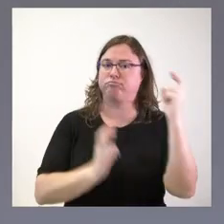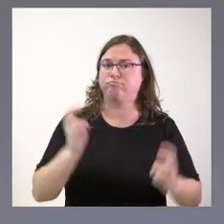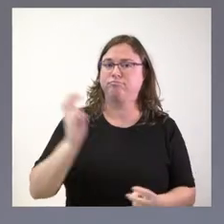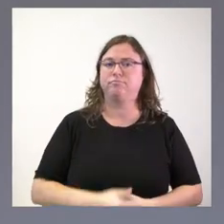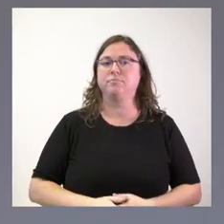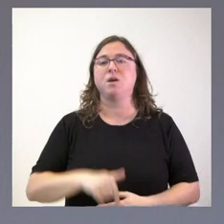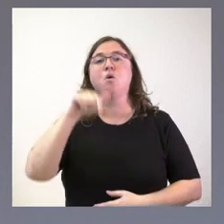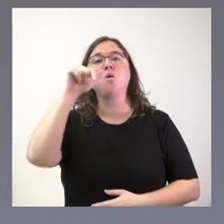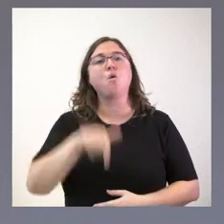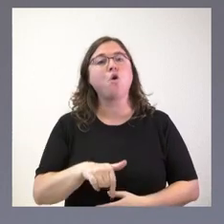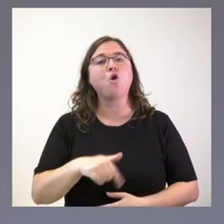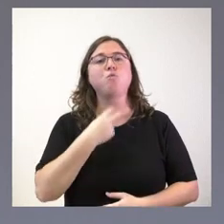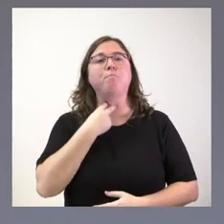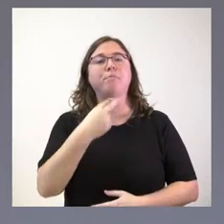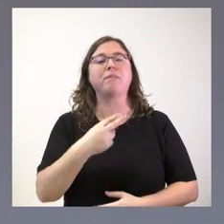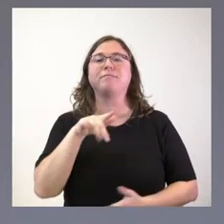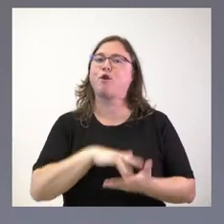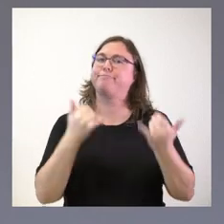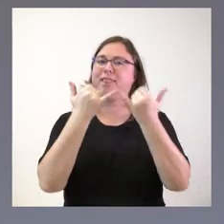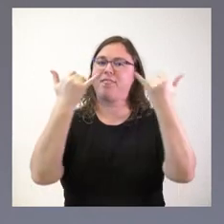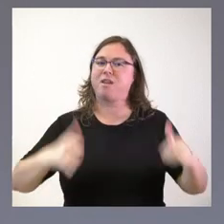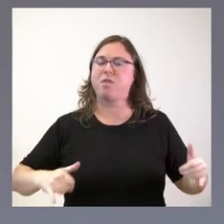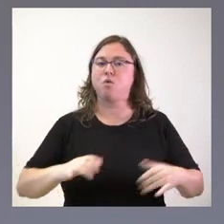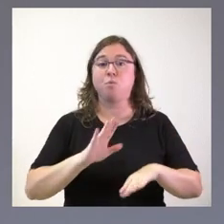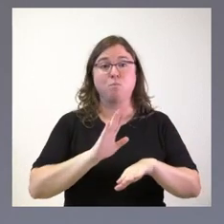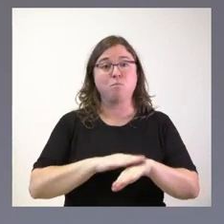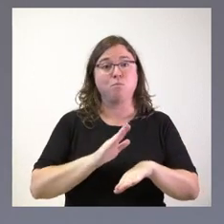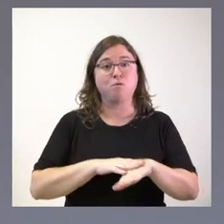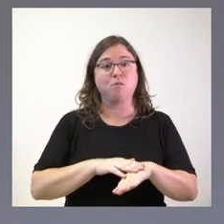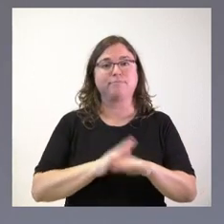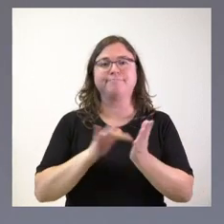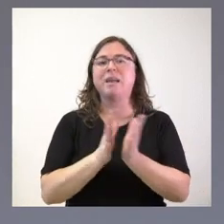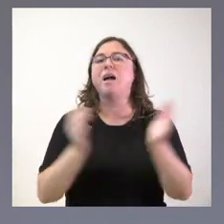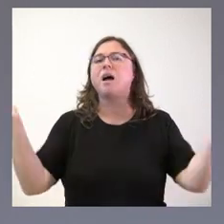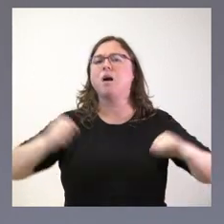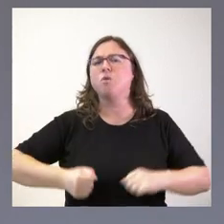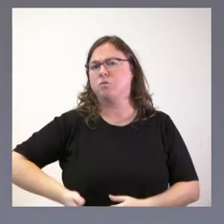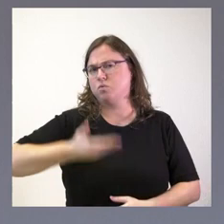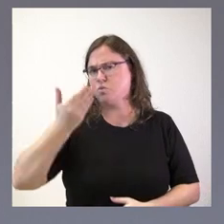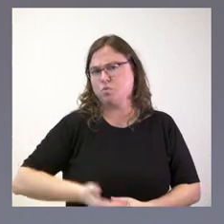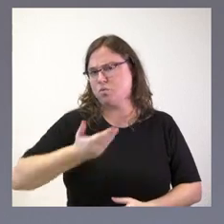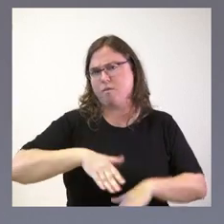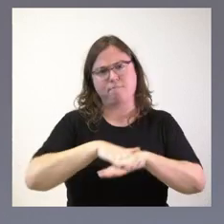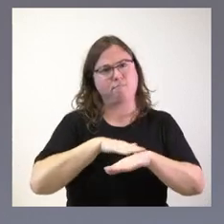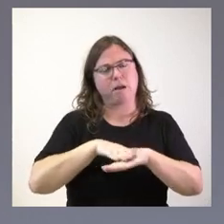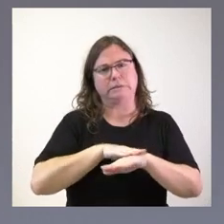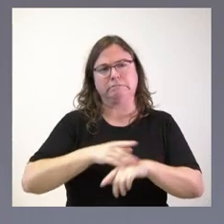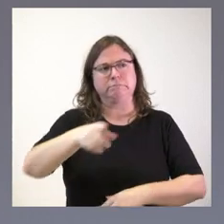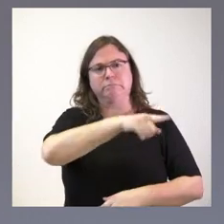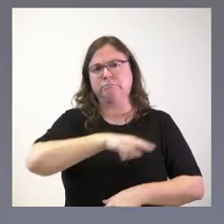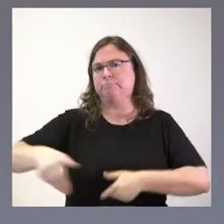dicho el portavoz, estamos de celebración porque hemos adoptado un acuerdo imprescindible, esencial, que nos venía demandando